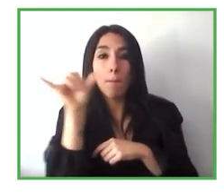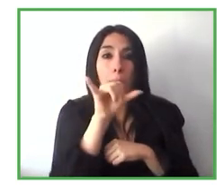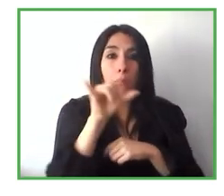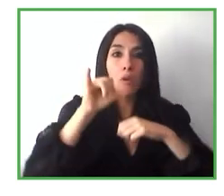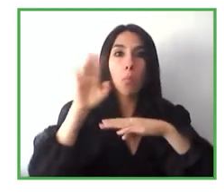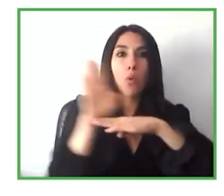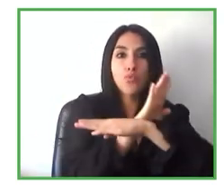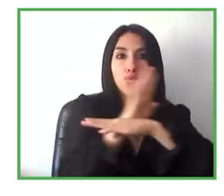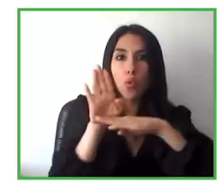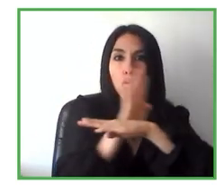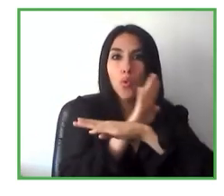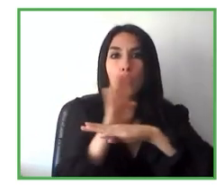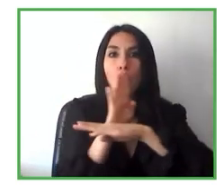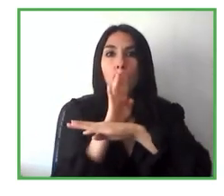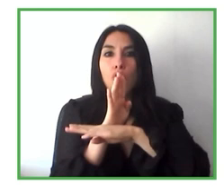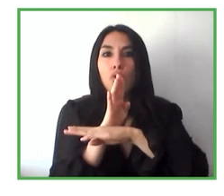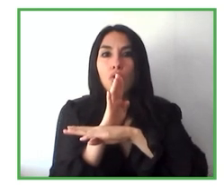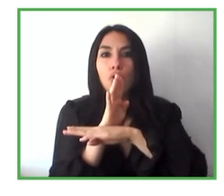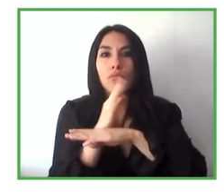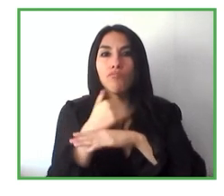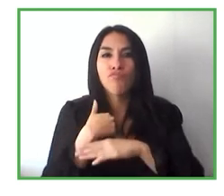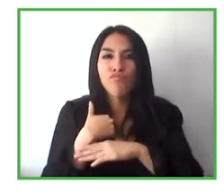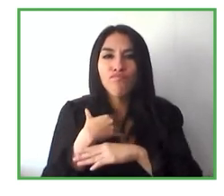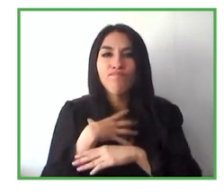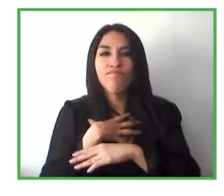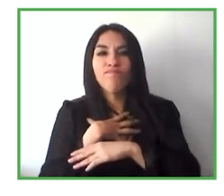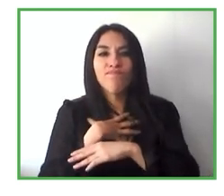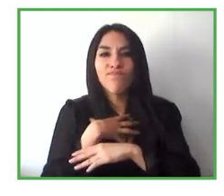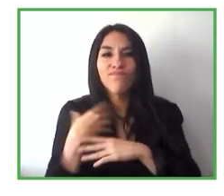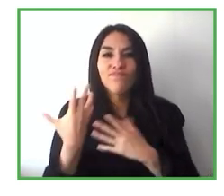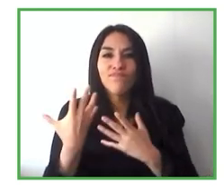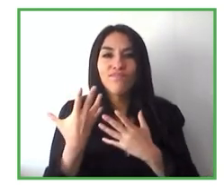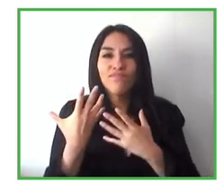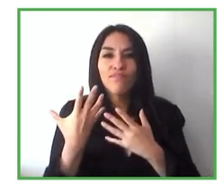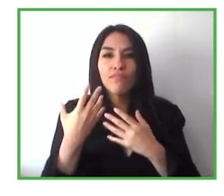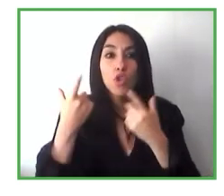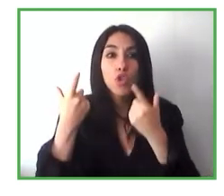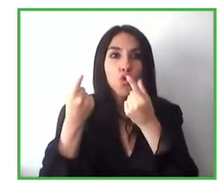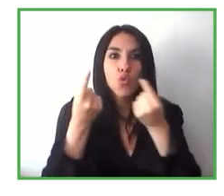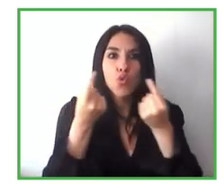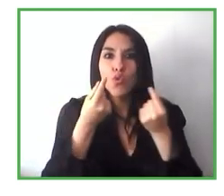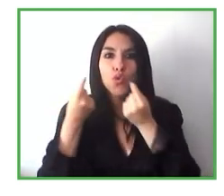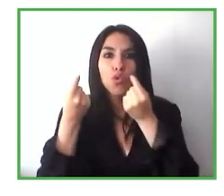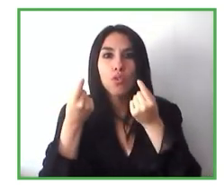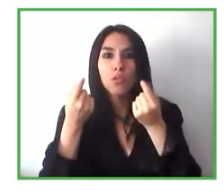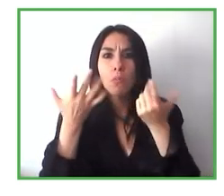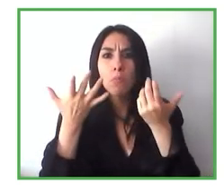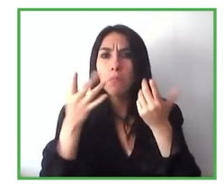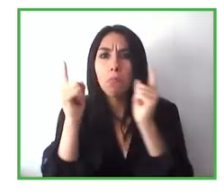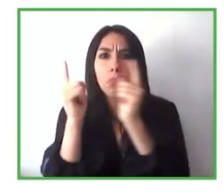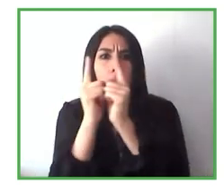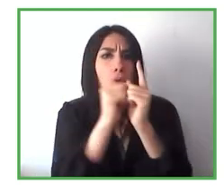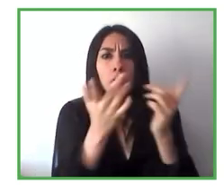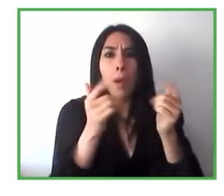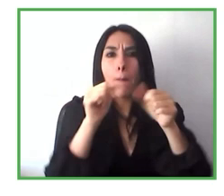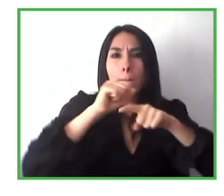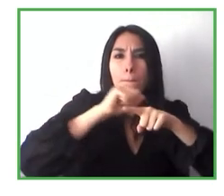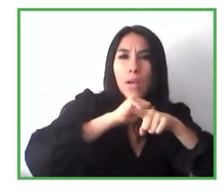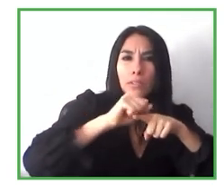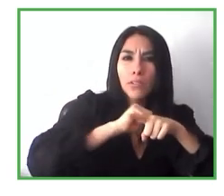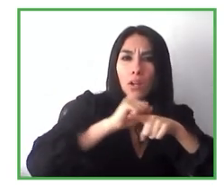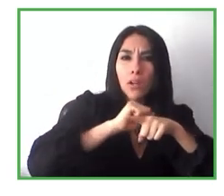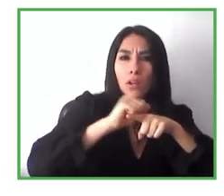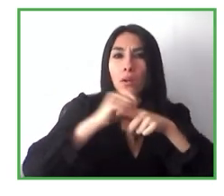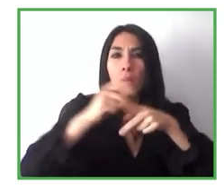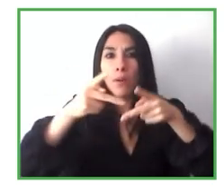pequeño práctica en el lugar antes de recibir un sueldo, y así quizás